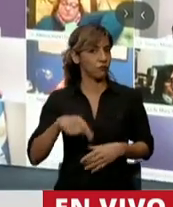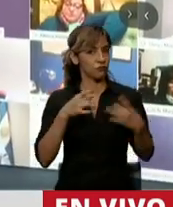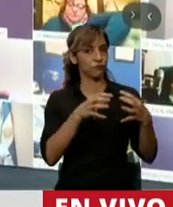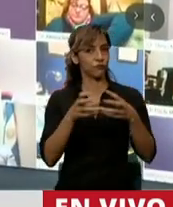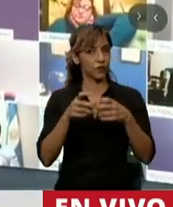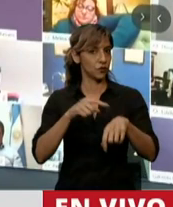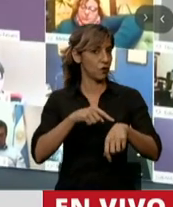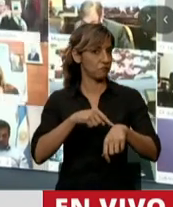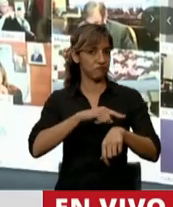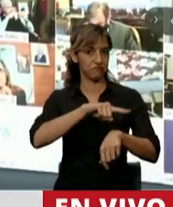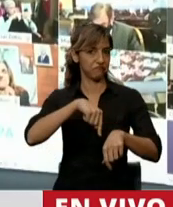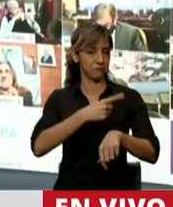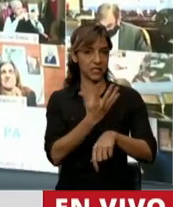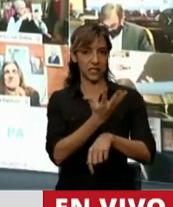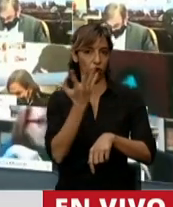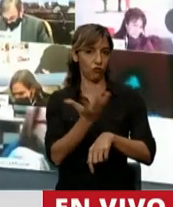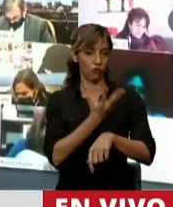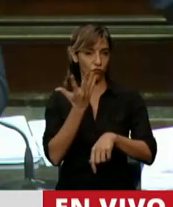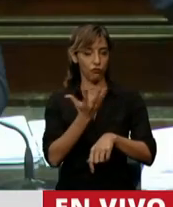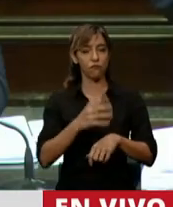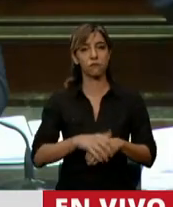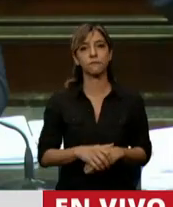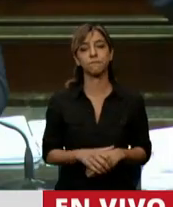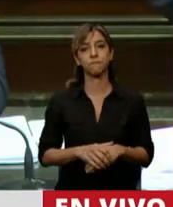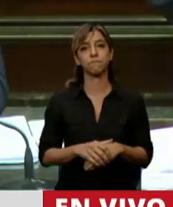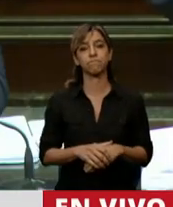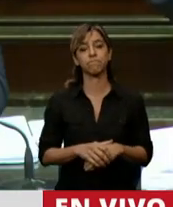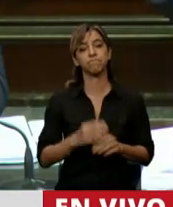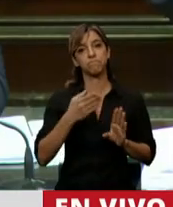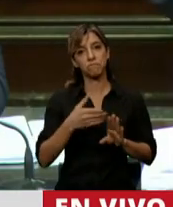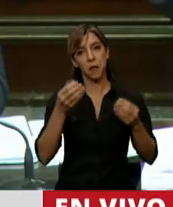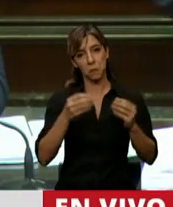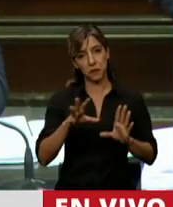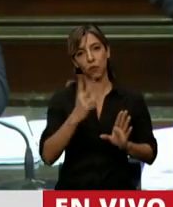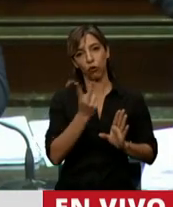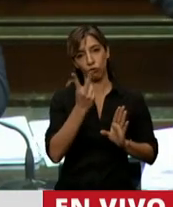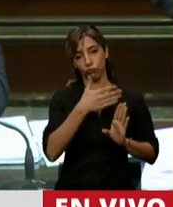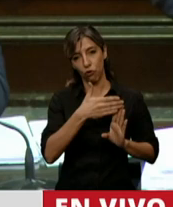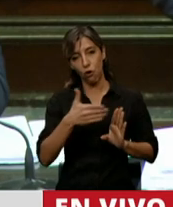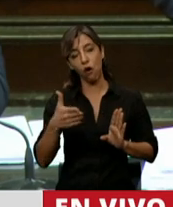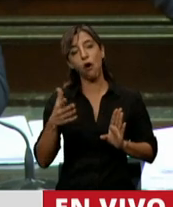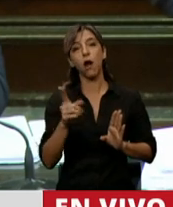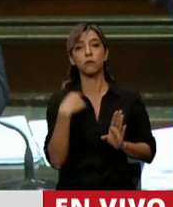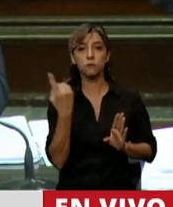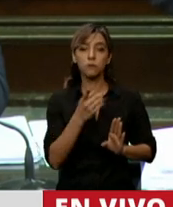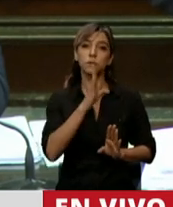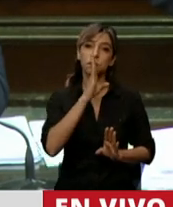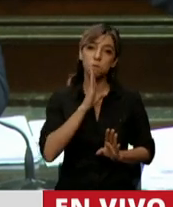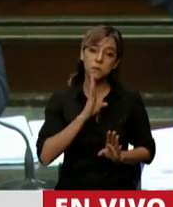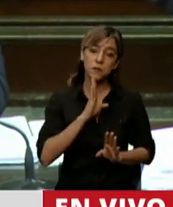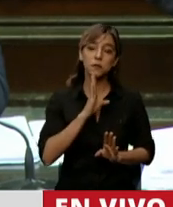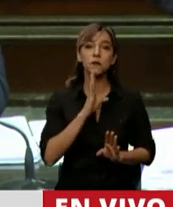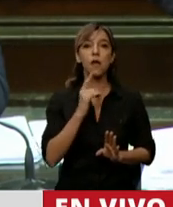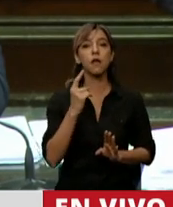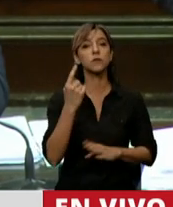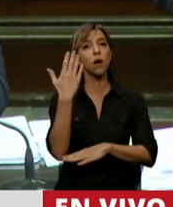sesión y las dos primeras horas pacientemente hemos escuchado el